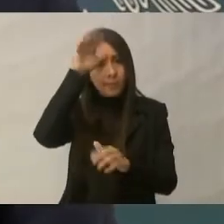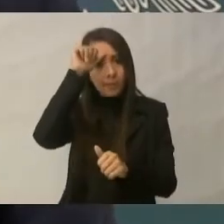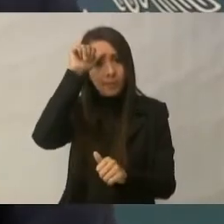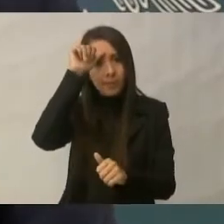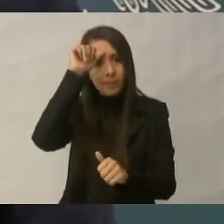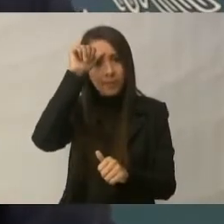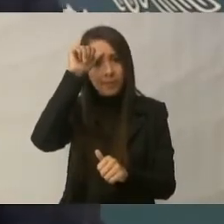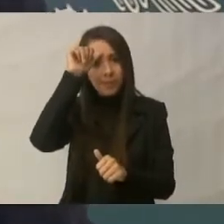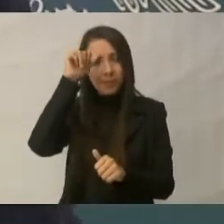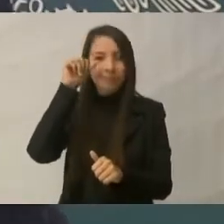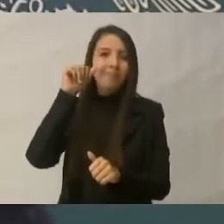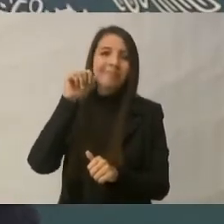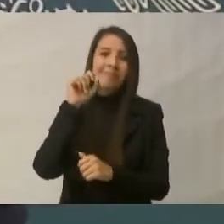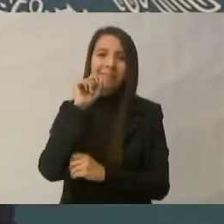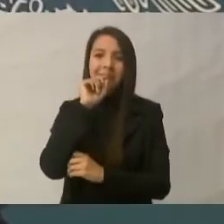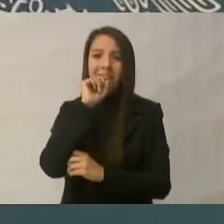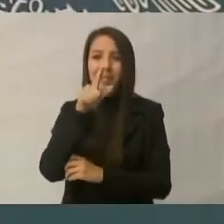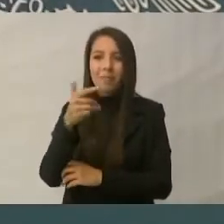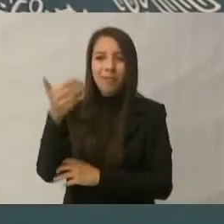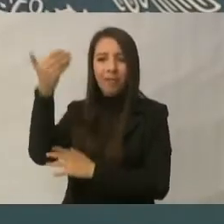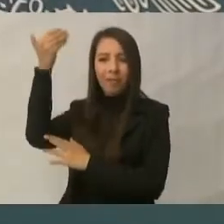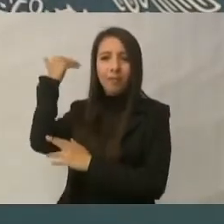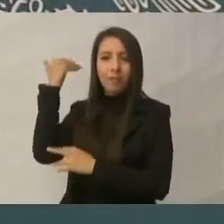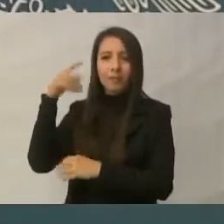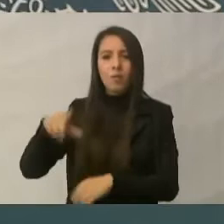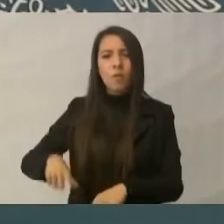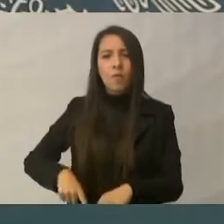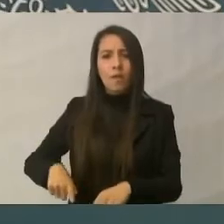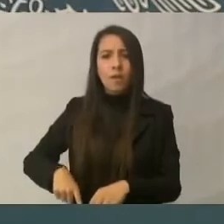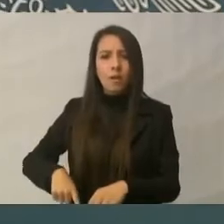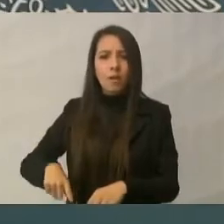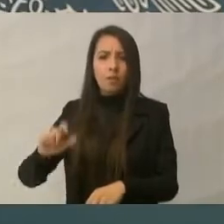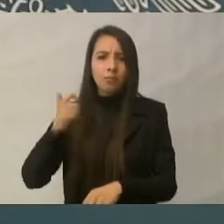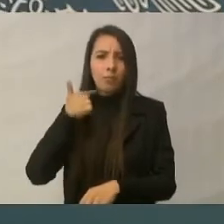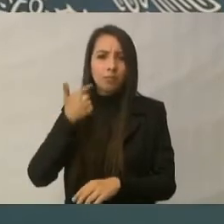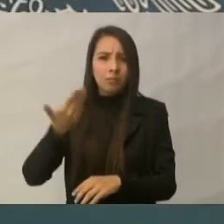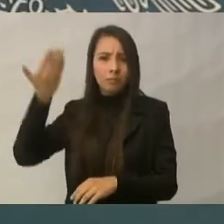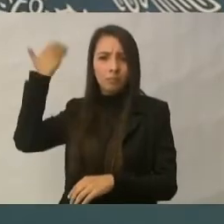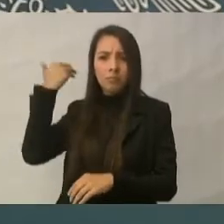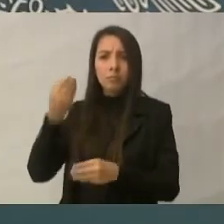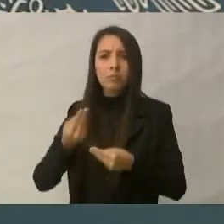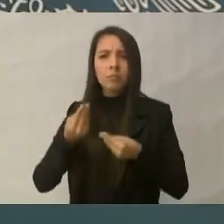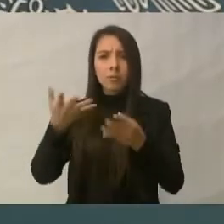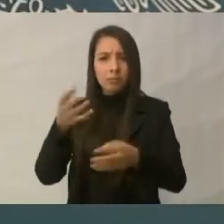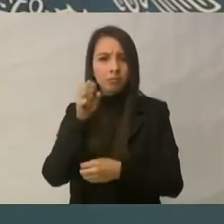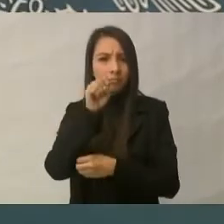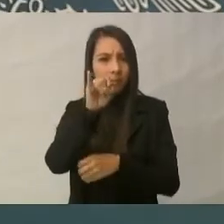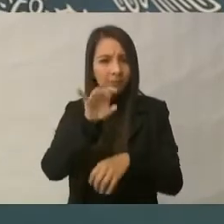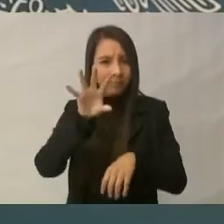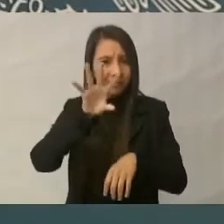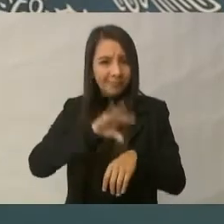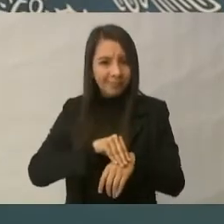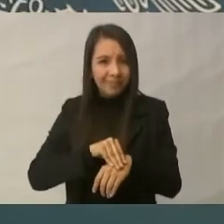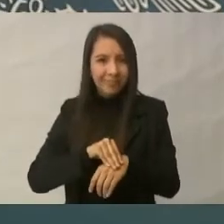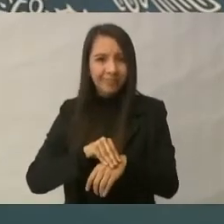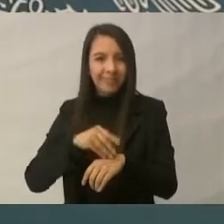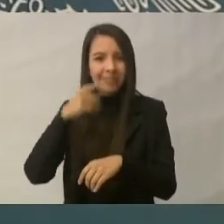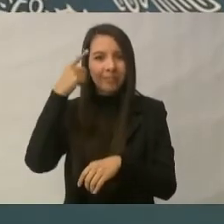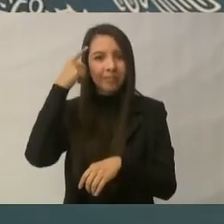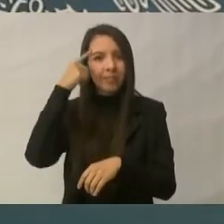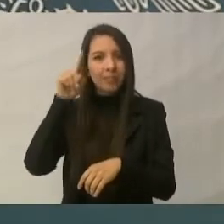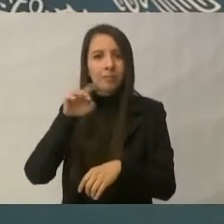entregaron el gobierno anterior los permisos para la